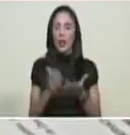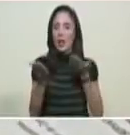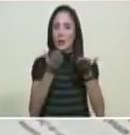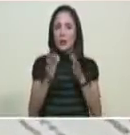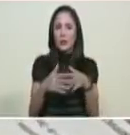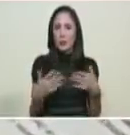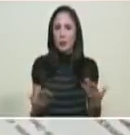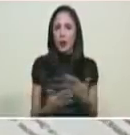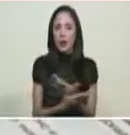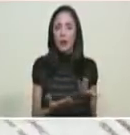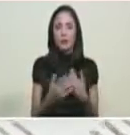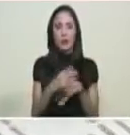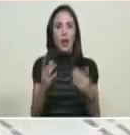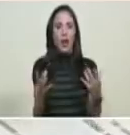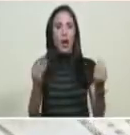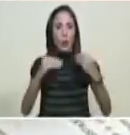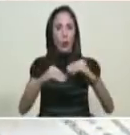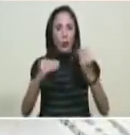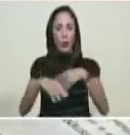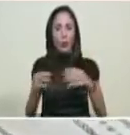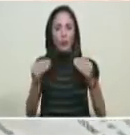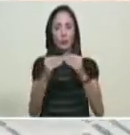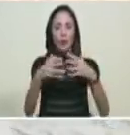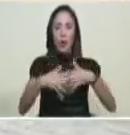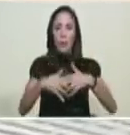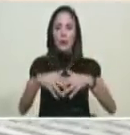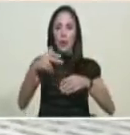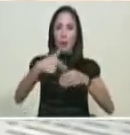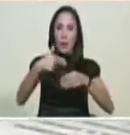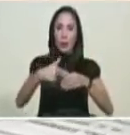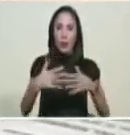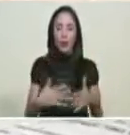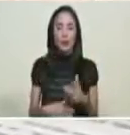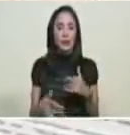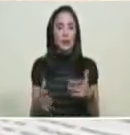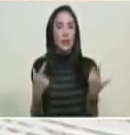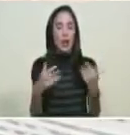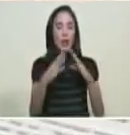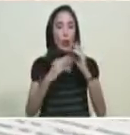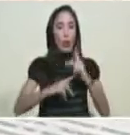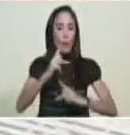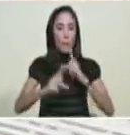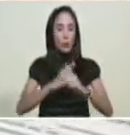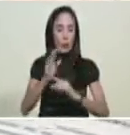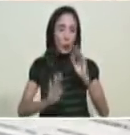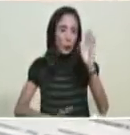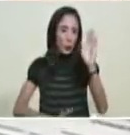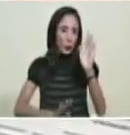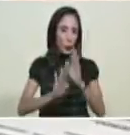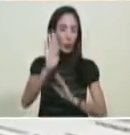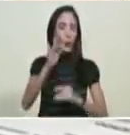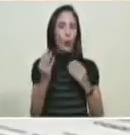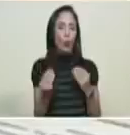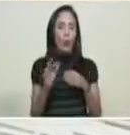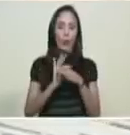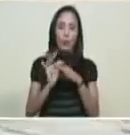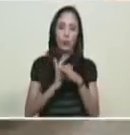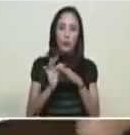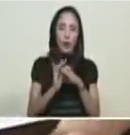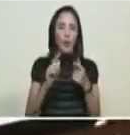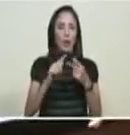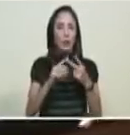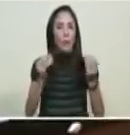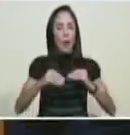de servicios conformará con PDVSA equipos altamente productivos que fortalezcan la función, la